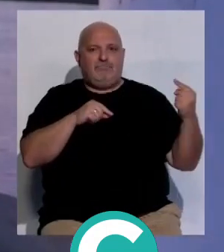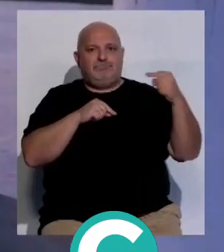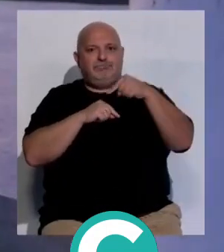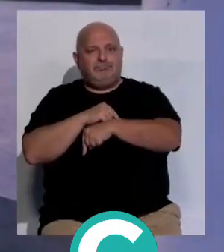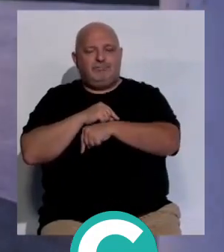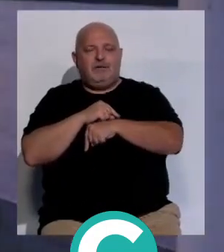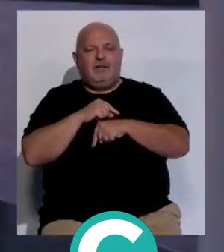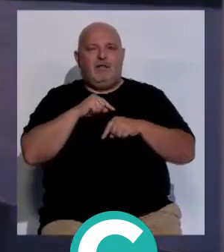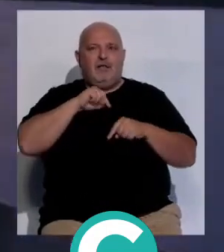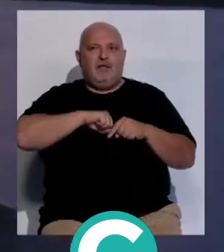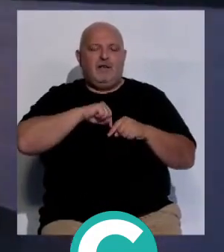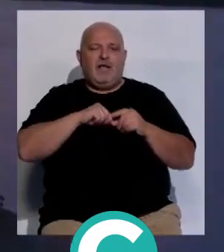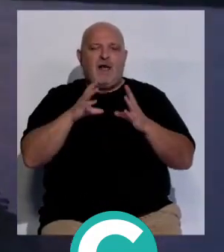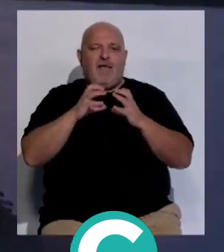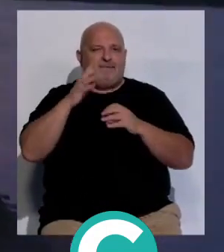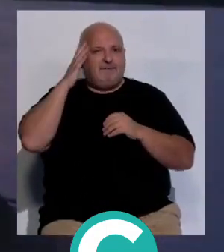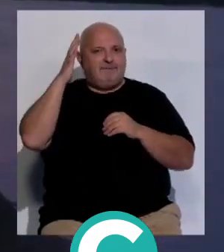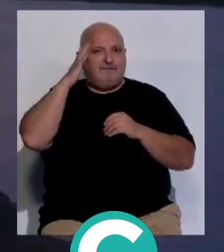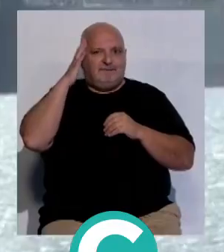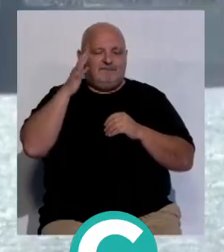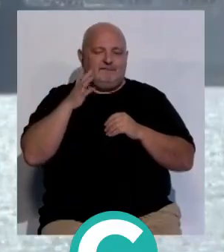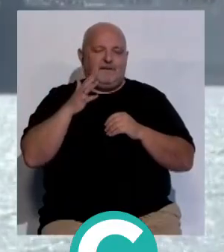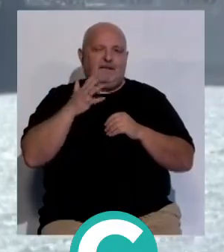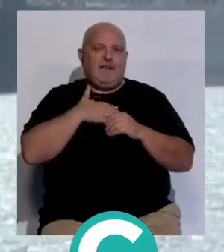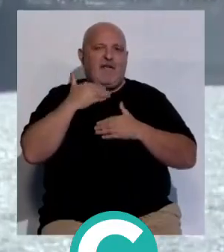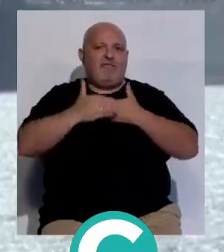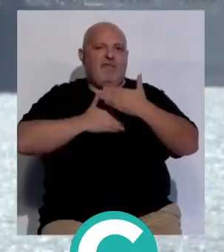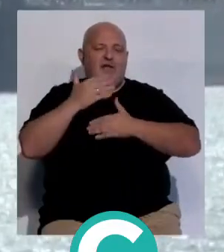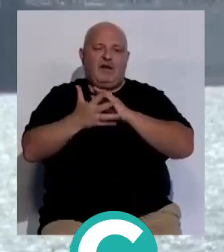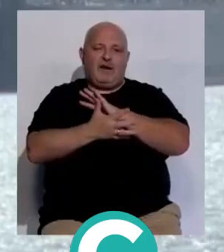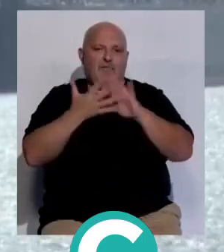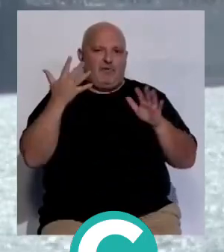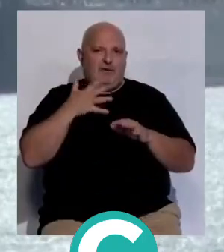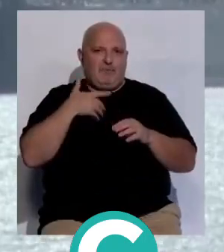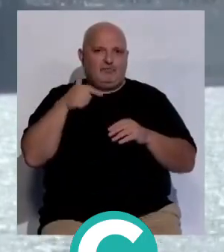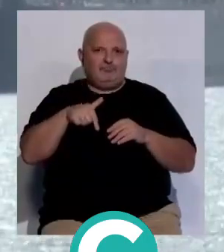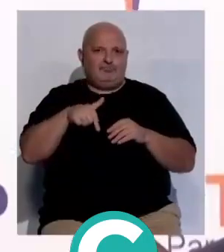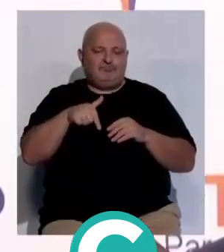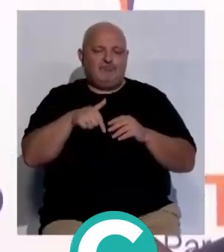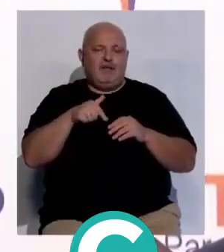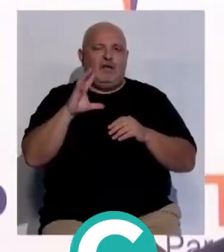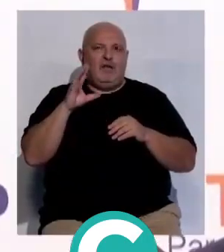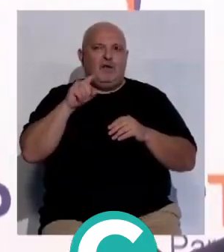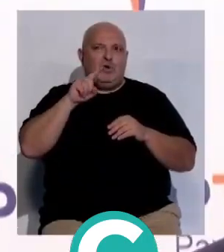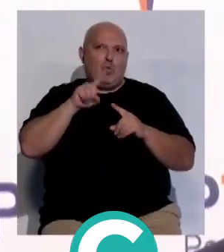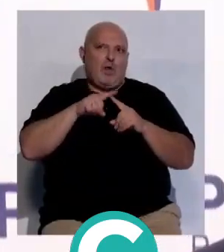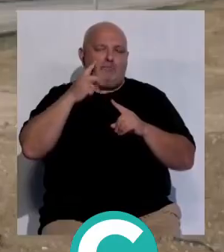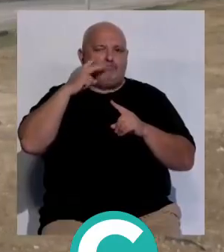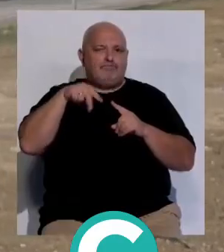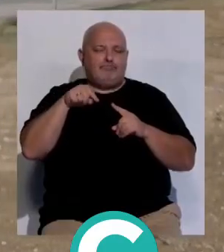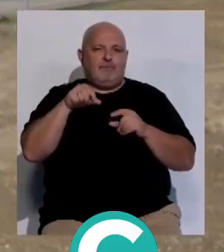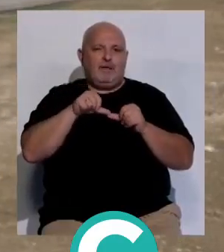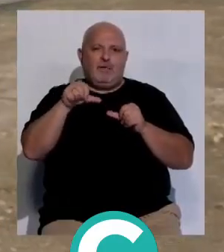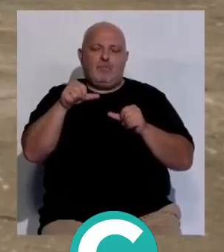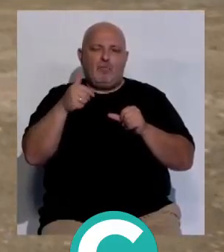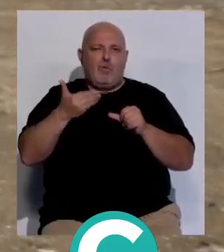realmente con muchas expectativas y queremos avanzar lo más rápido posible porque consideramos que esto va